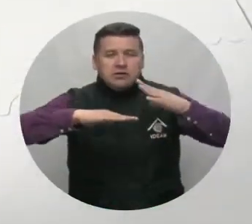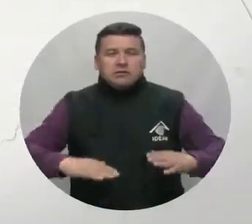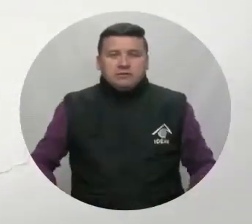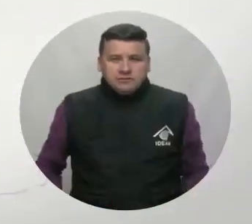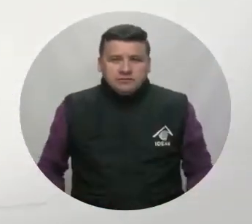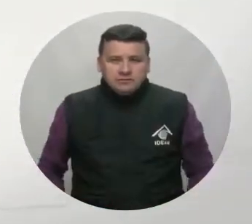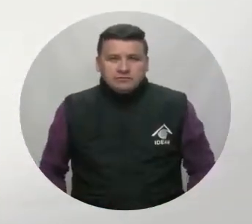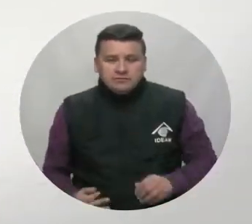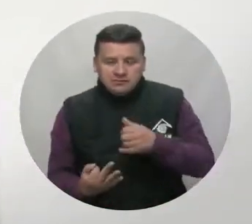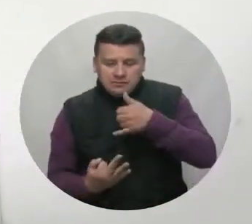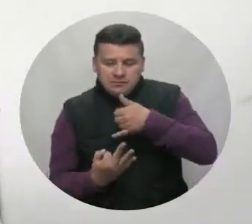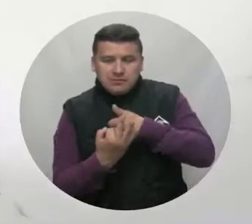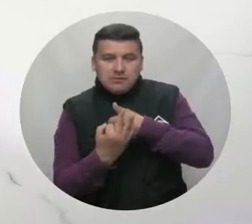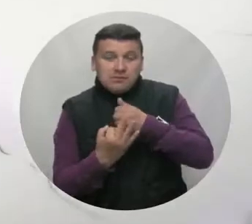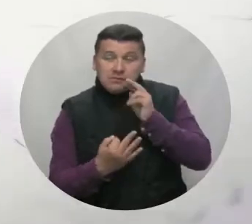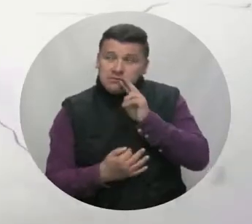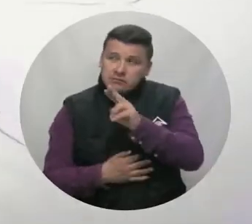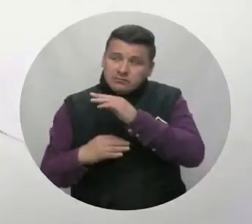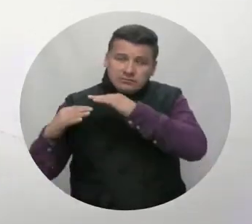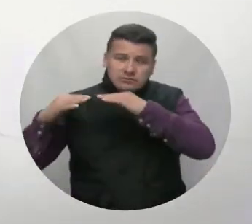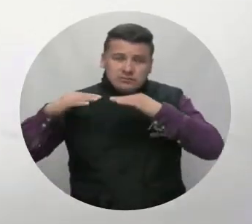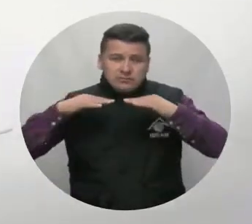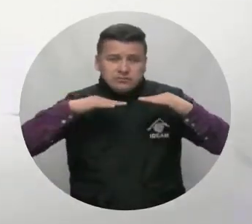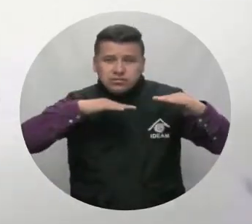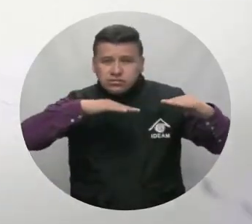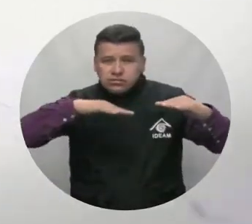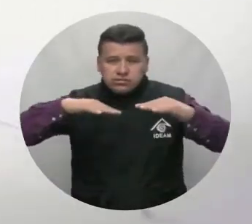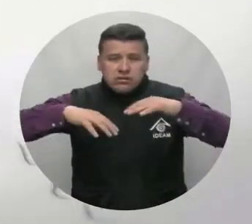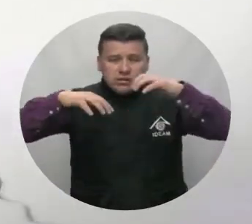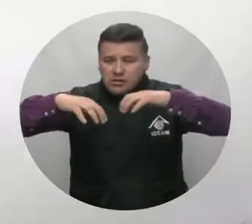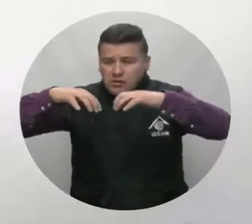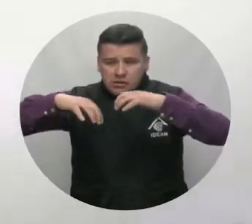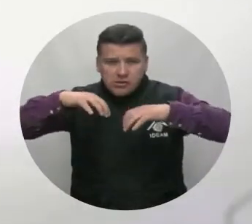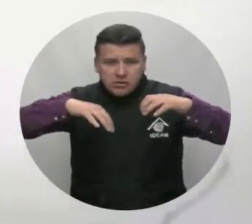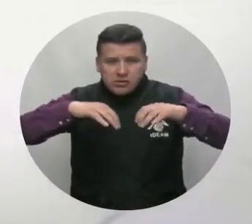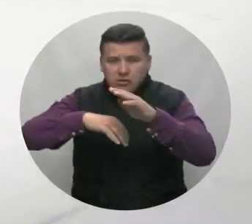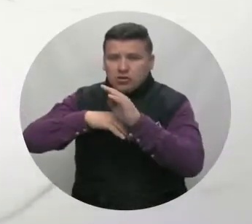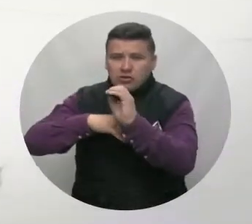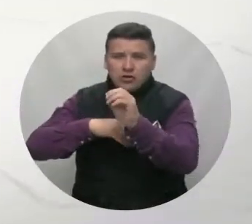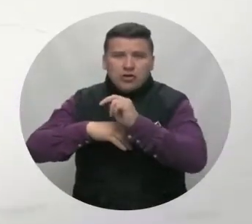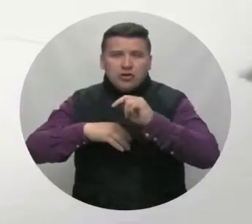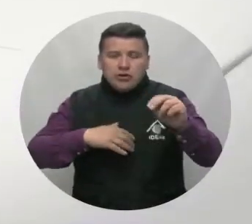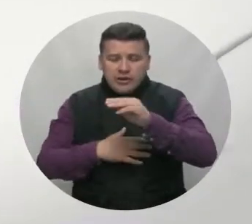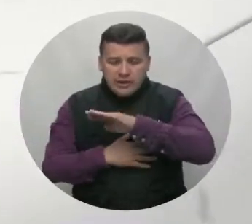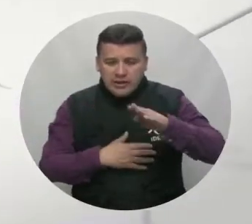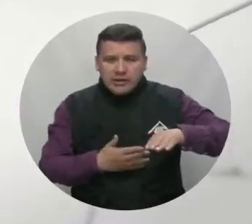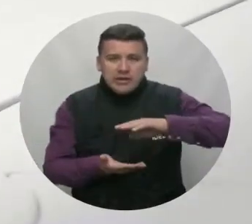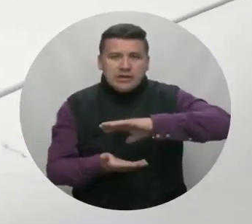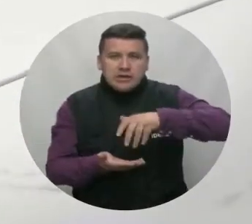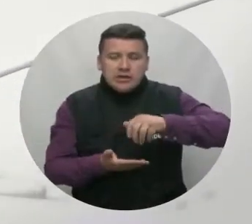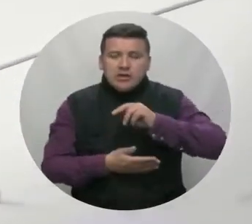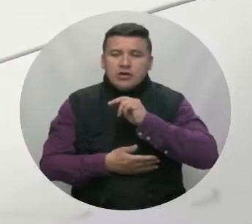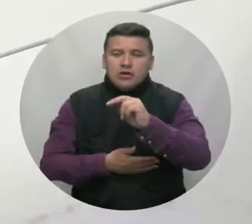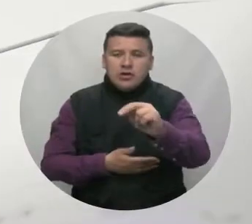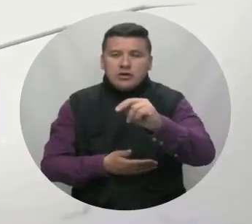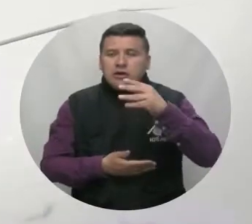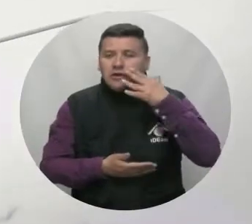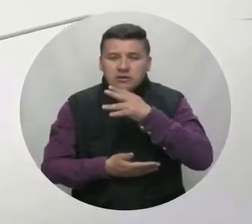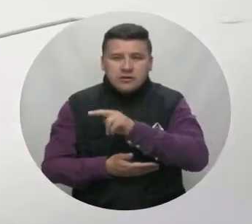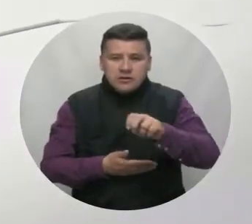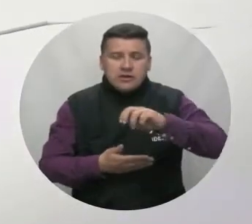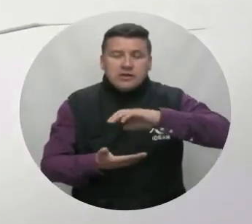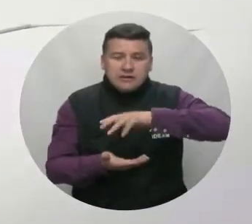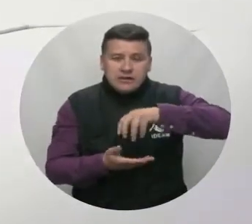Para la zona andina tenemos cielos parcial y mayormente cubiertos, con lluvias en el occidente y norte de Antioquia, Santander y norte de Santander,